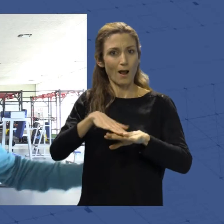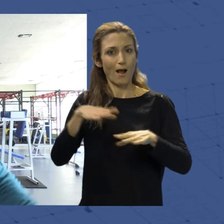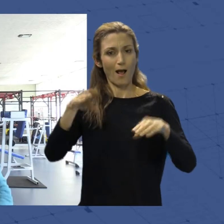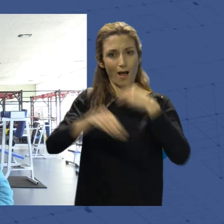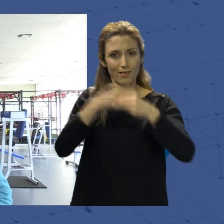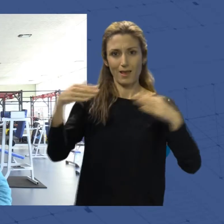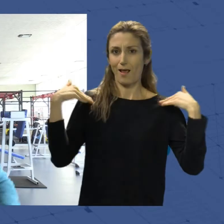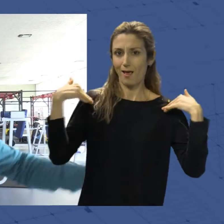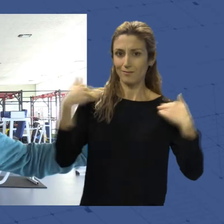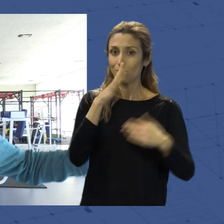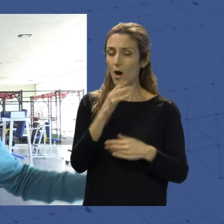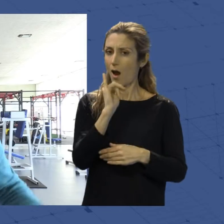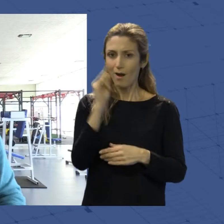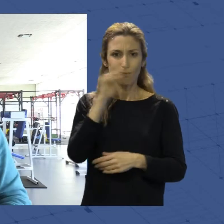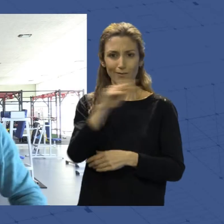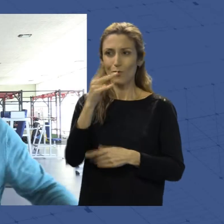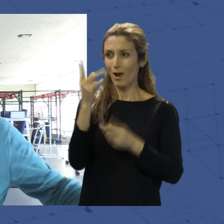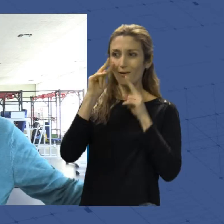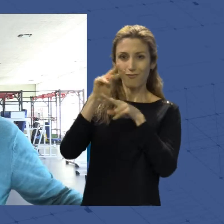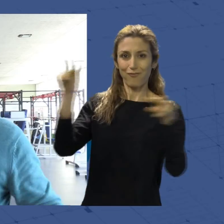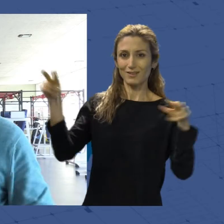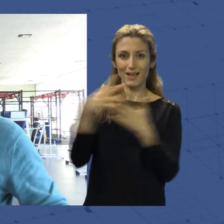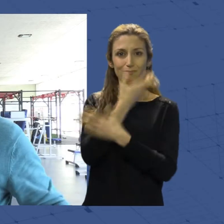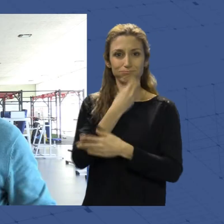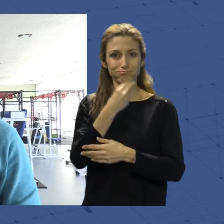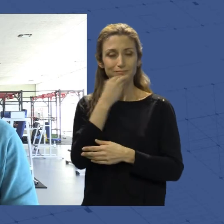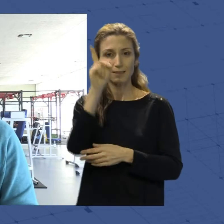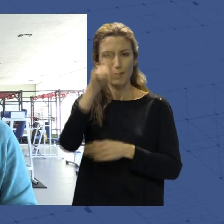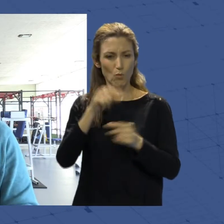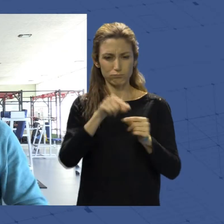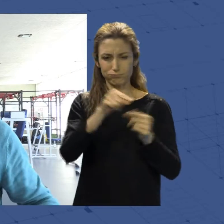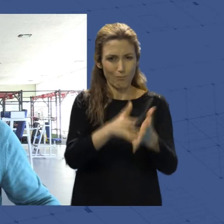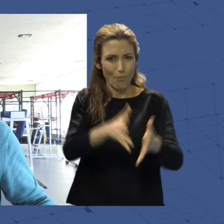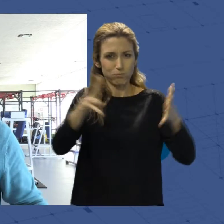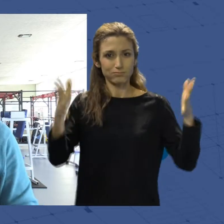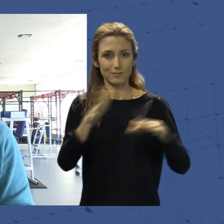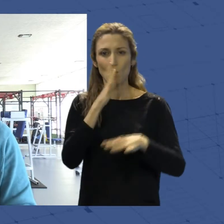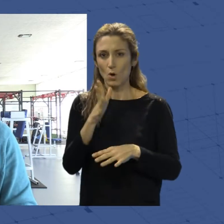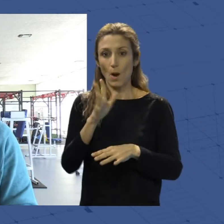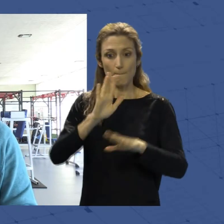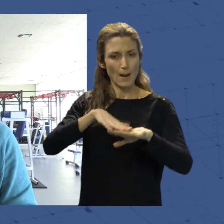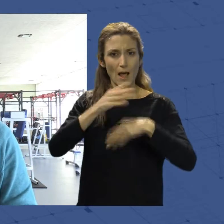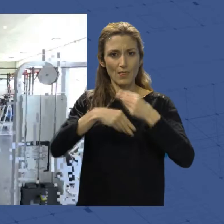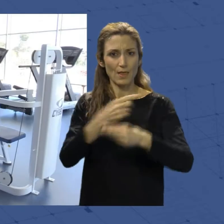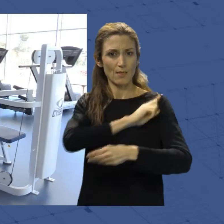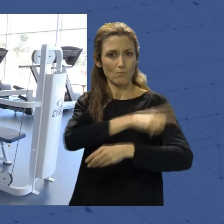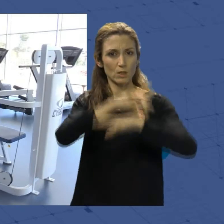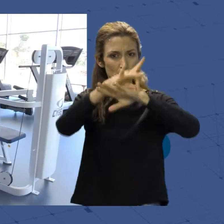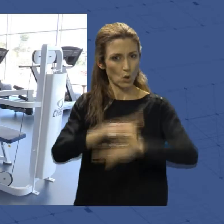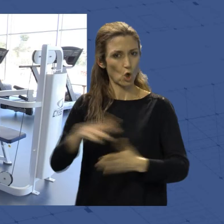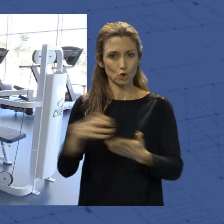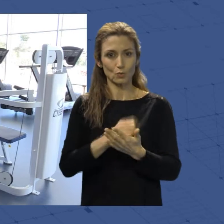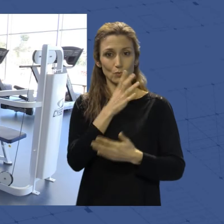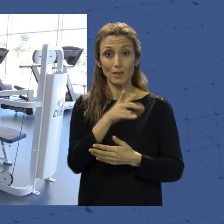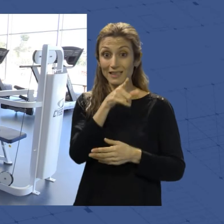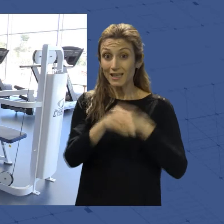estábamos viendo tiene unas vistas espectaculares y también cosas de unas dimensiones para practicar el deporte y con toda la seguridad. Para acceder